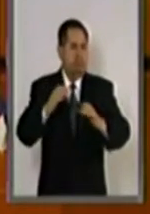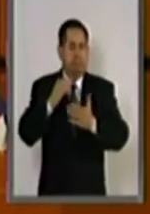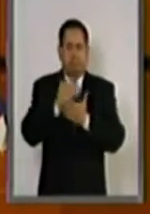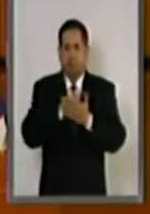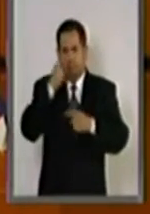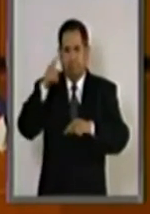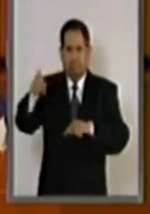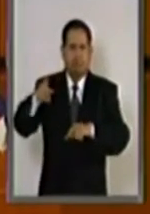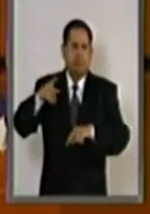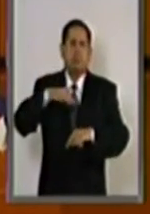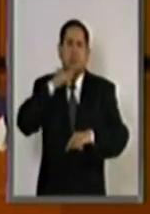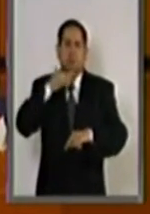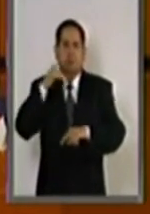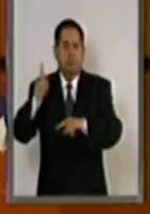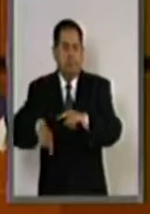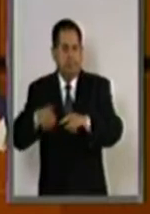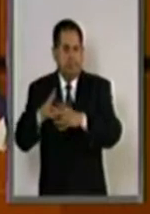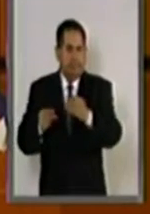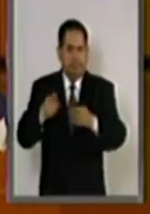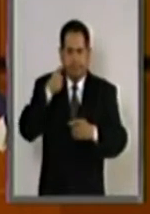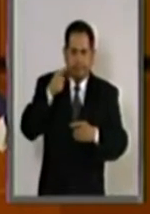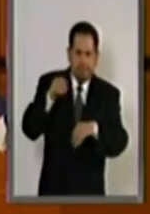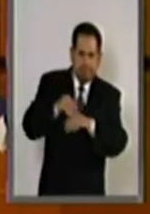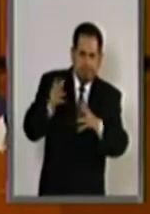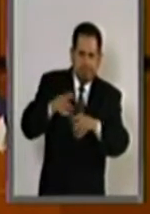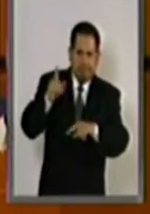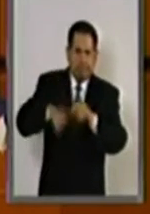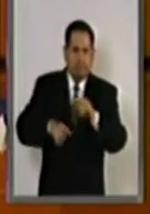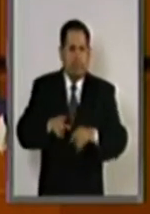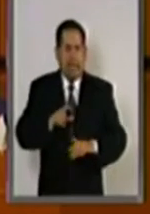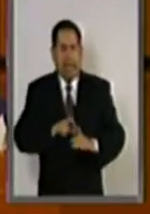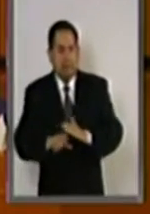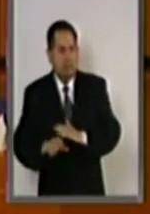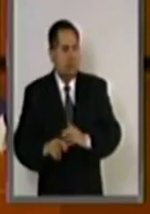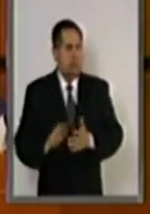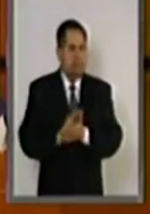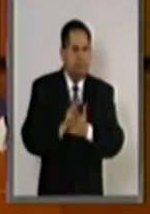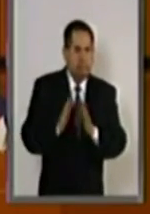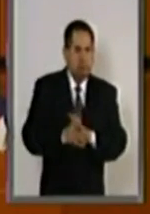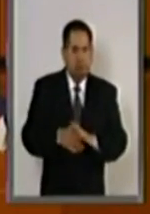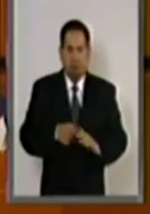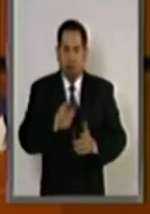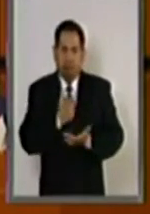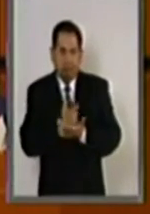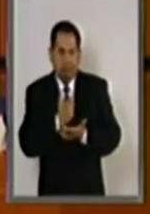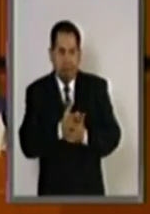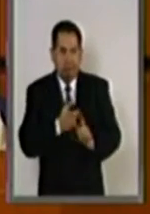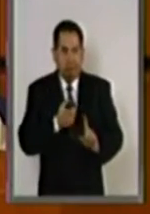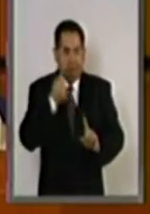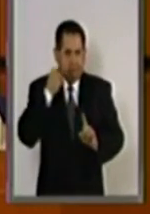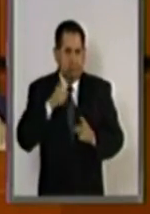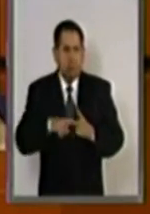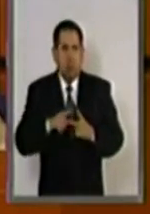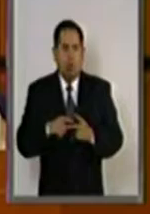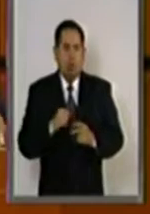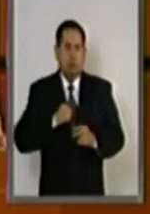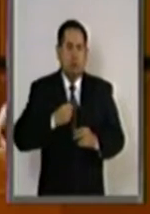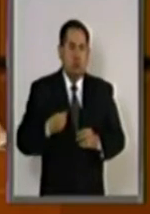combate y eliminación de conductas como el cohecho, la extorsión y el tráfico de influencias.